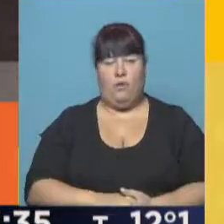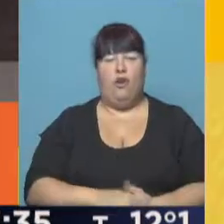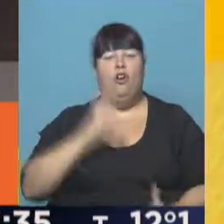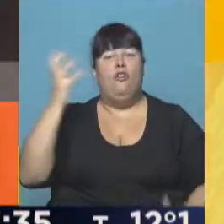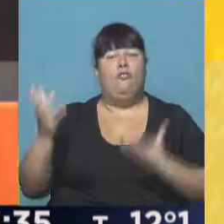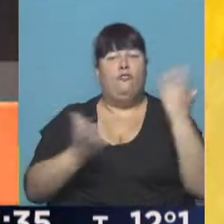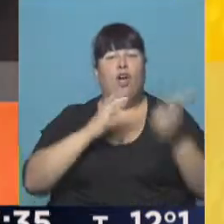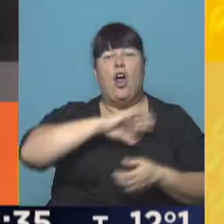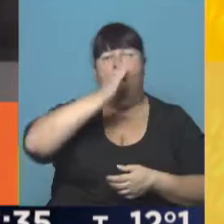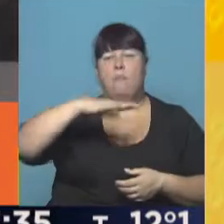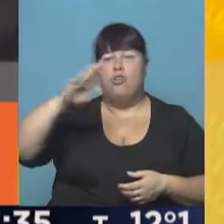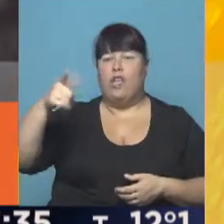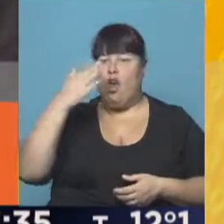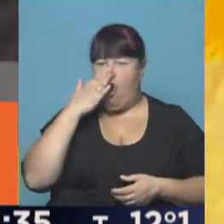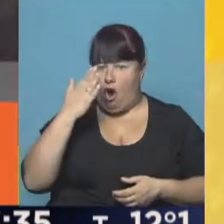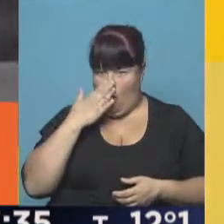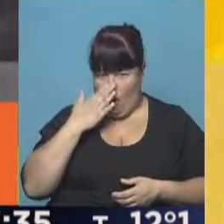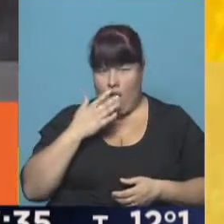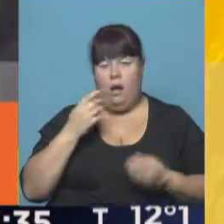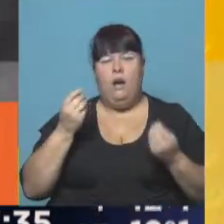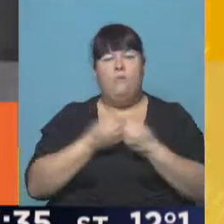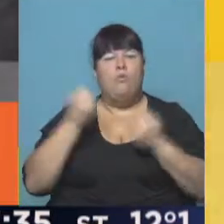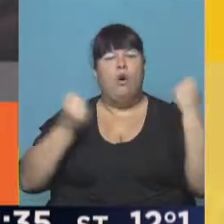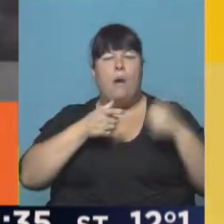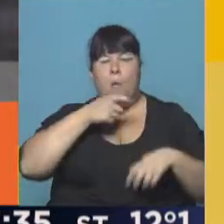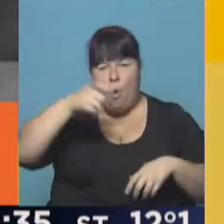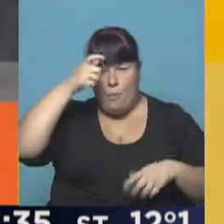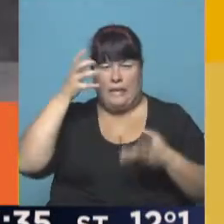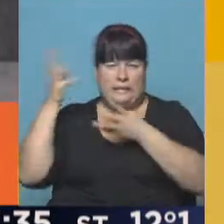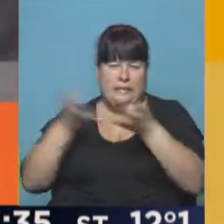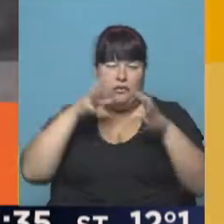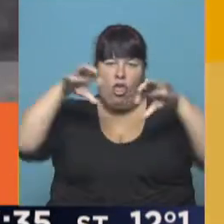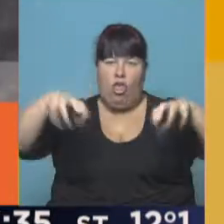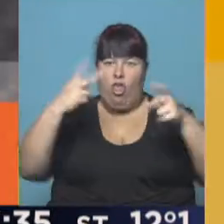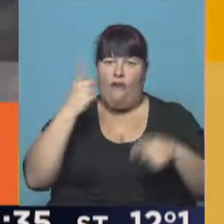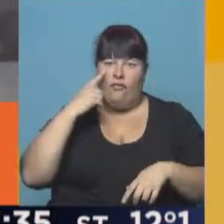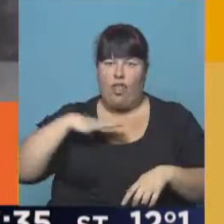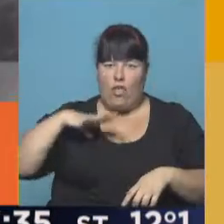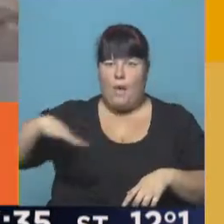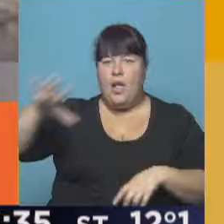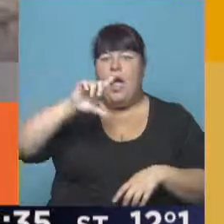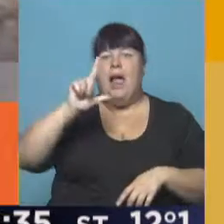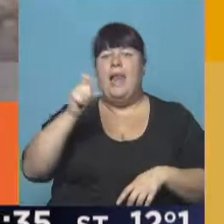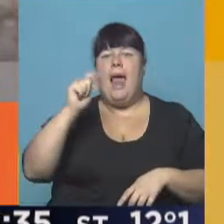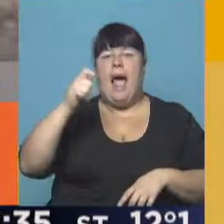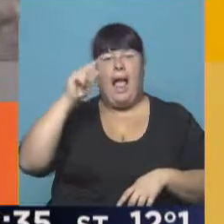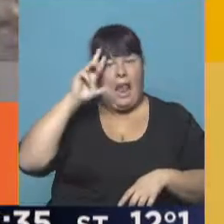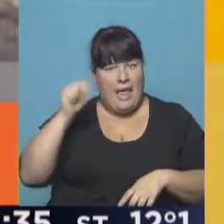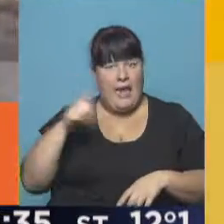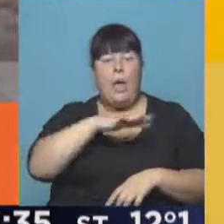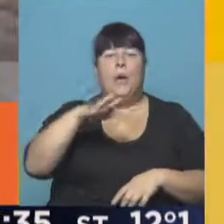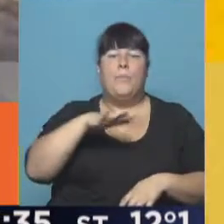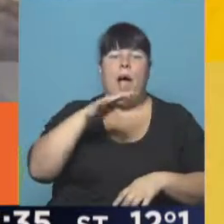Incendios en las sierras de Córdoba. Varias dotaciones de bomberos combaten dos focos activos en la zona de La Calera y entre las